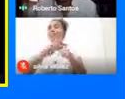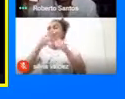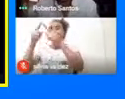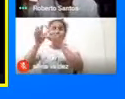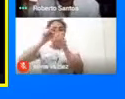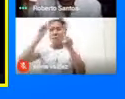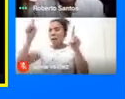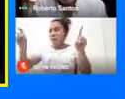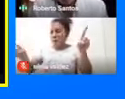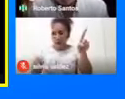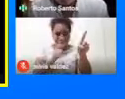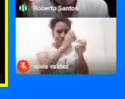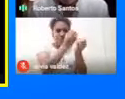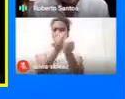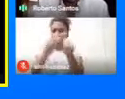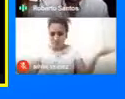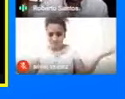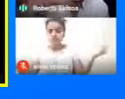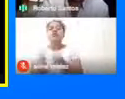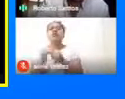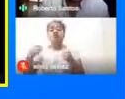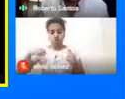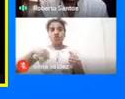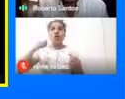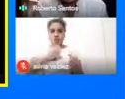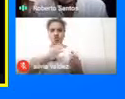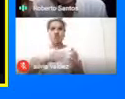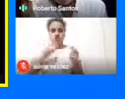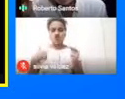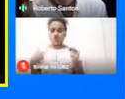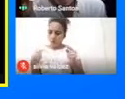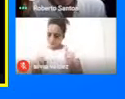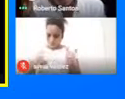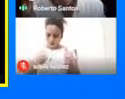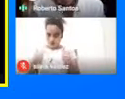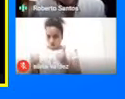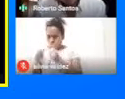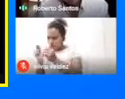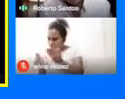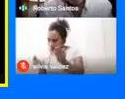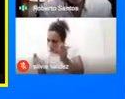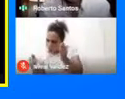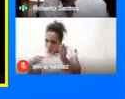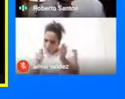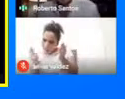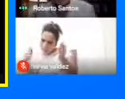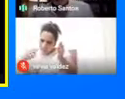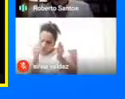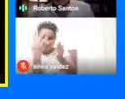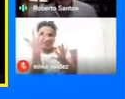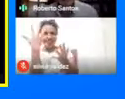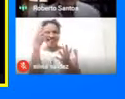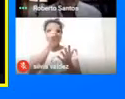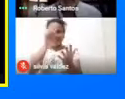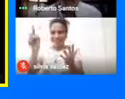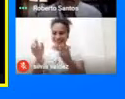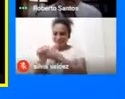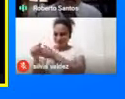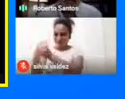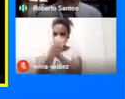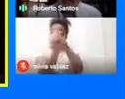sitios Yo he tenido tenido La oportunidad De trazar Estos cinco Estos cinco Recorridos